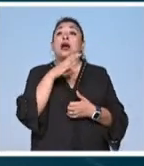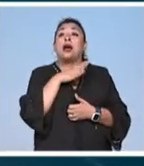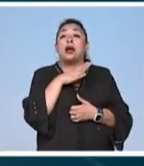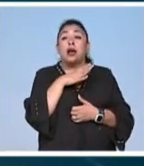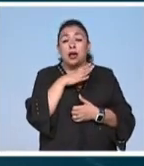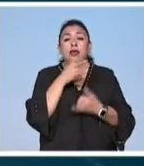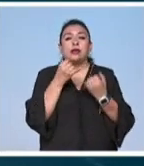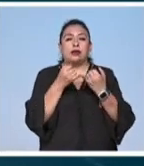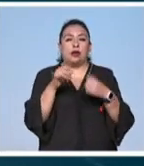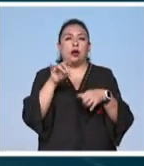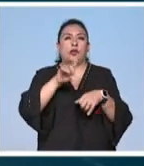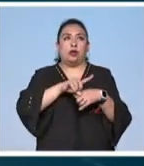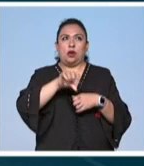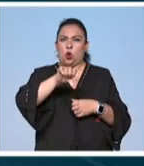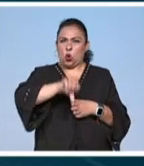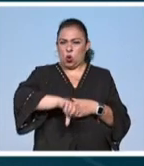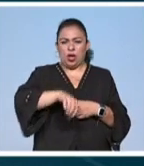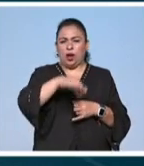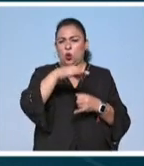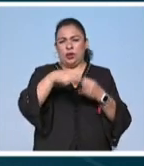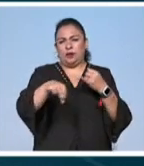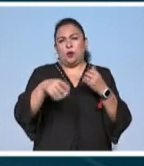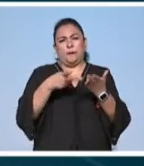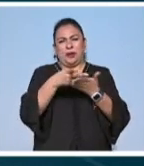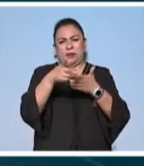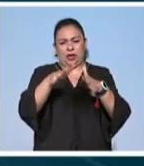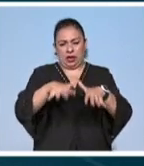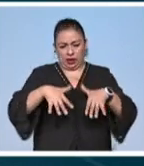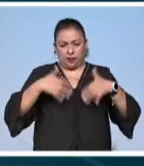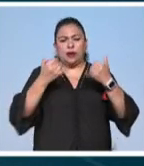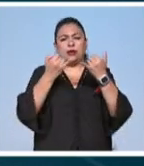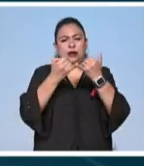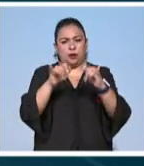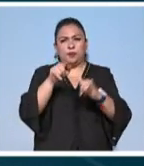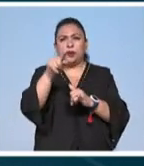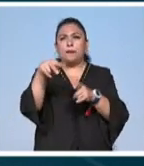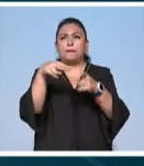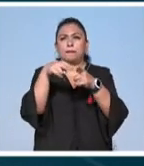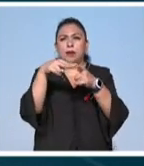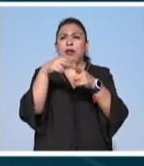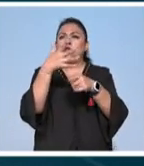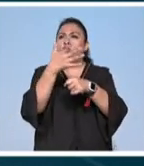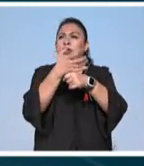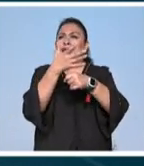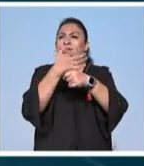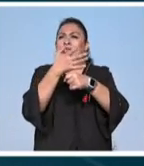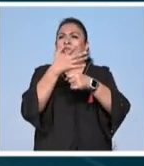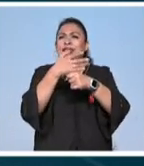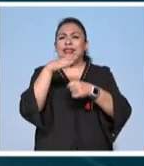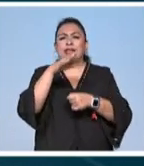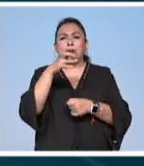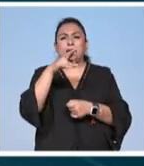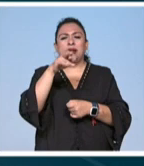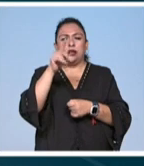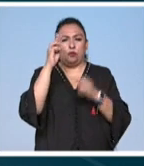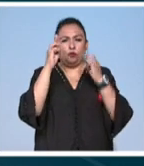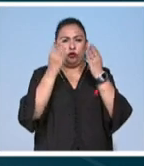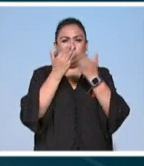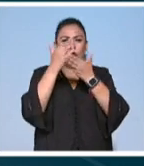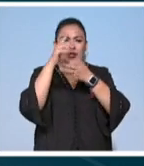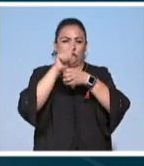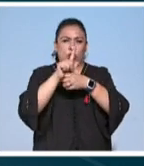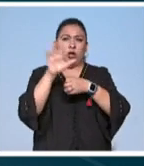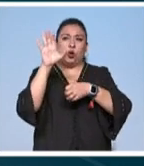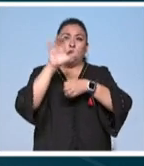estar se inaugura el día de hoy al terminar la ceremonia de premiación la inauguramos en el patio quinta margarita del moción nacional de culturas